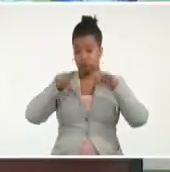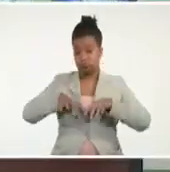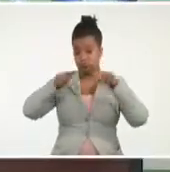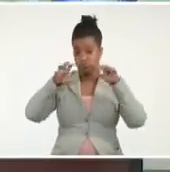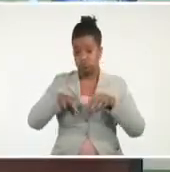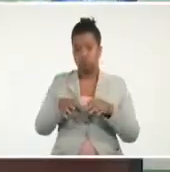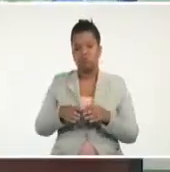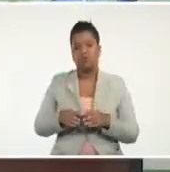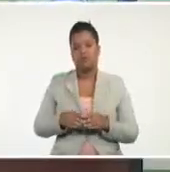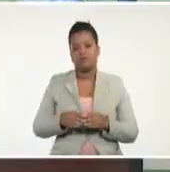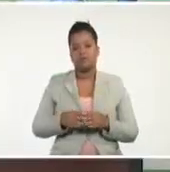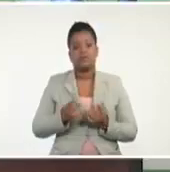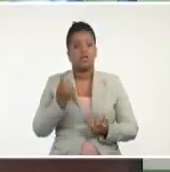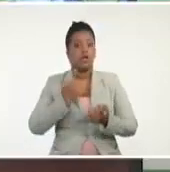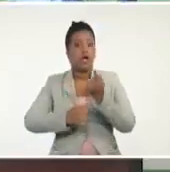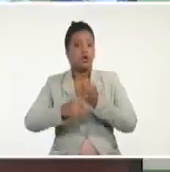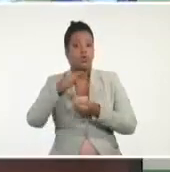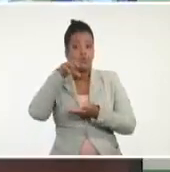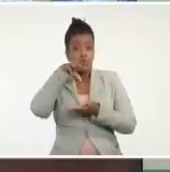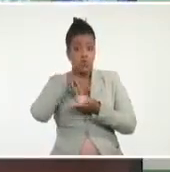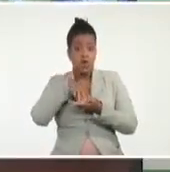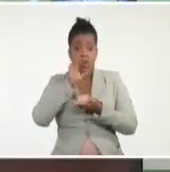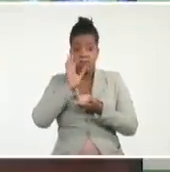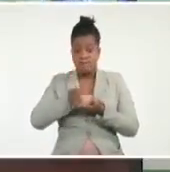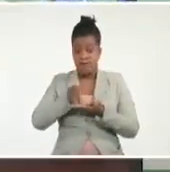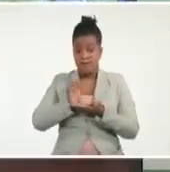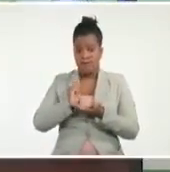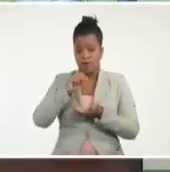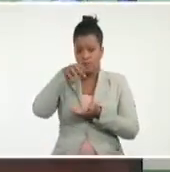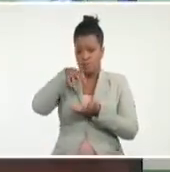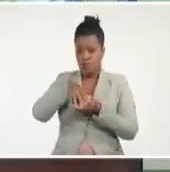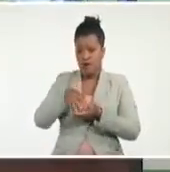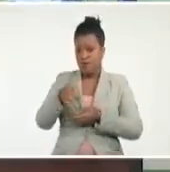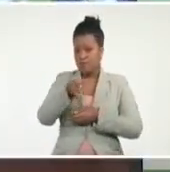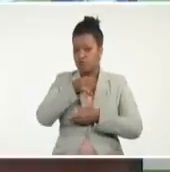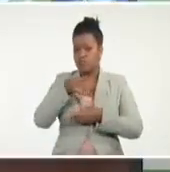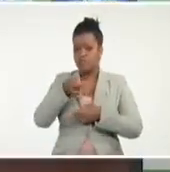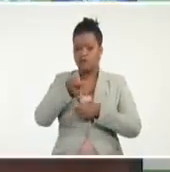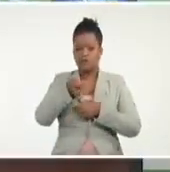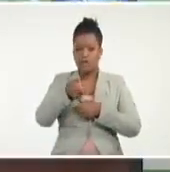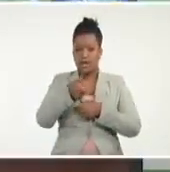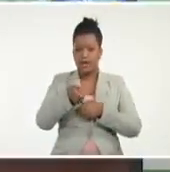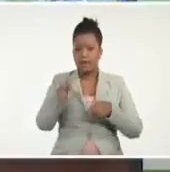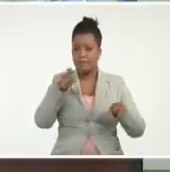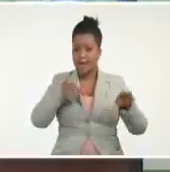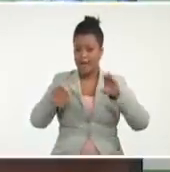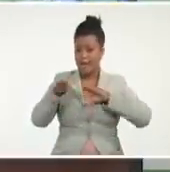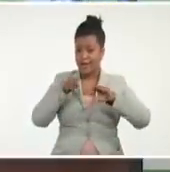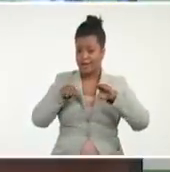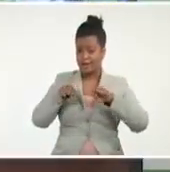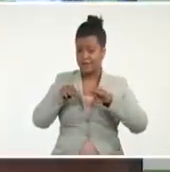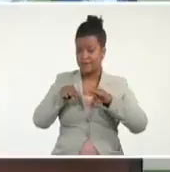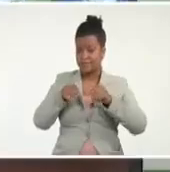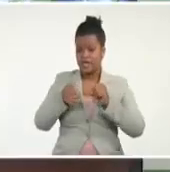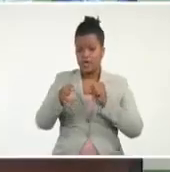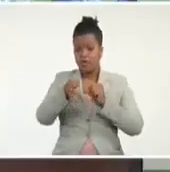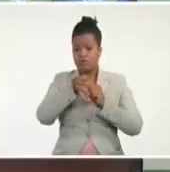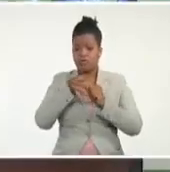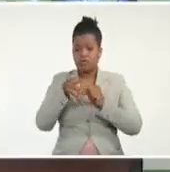hay lugares en esa misma zona de los municipios costeros que son lugares muy bajos.